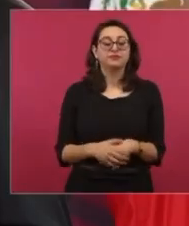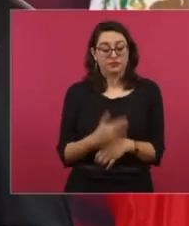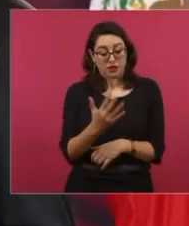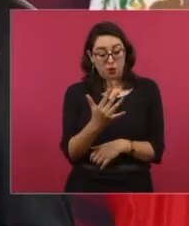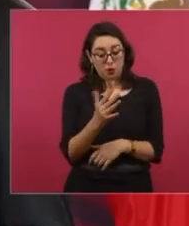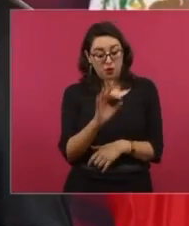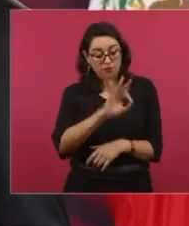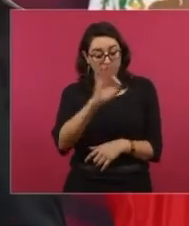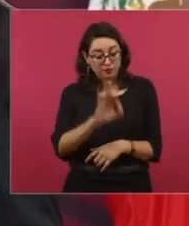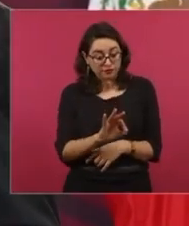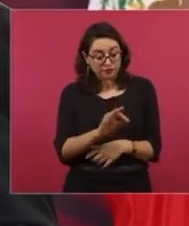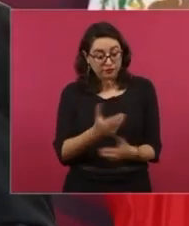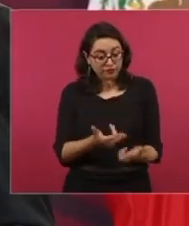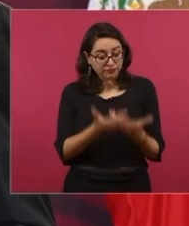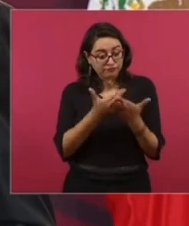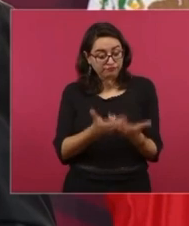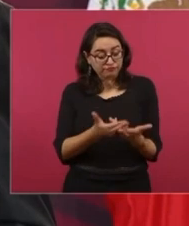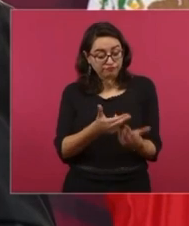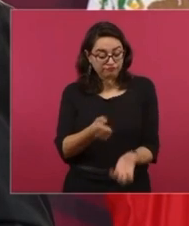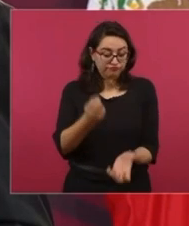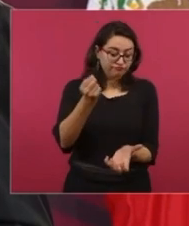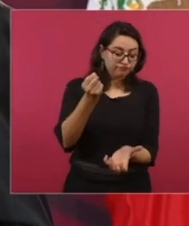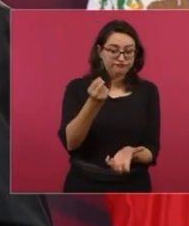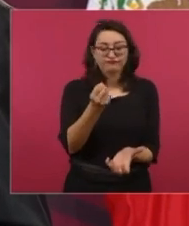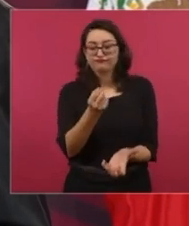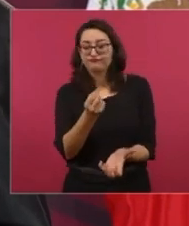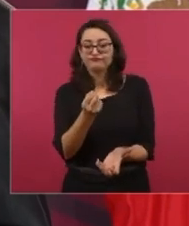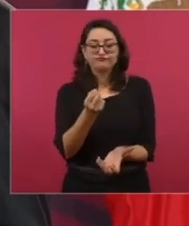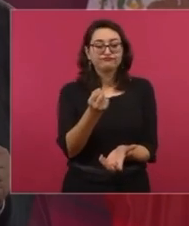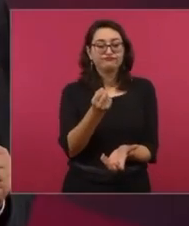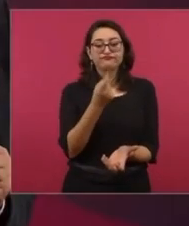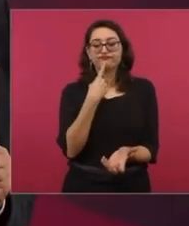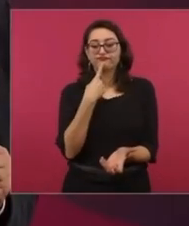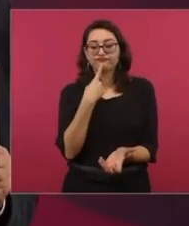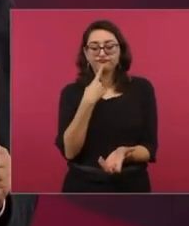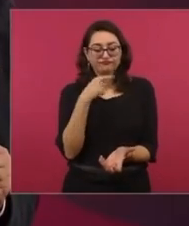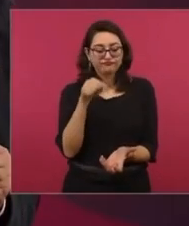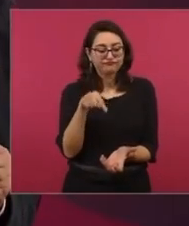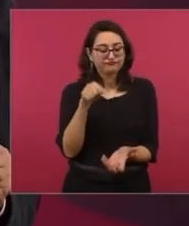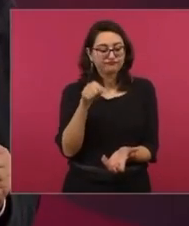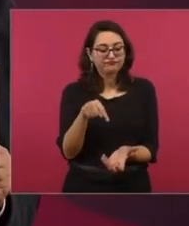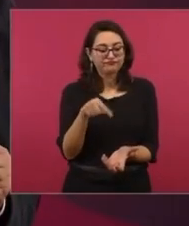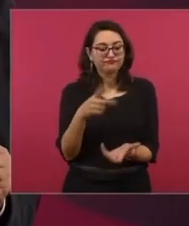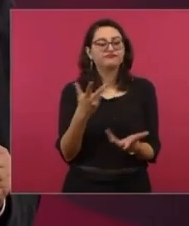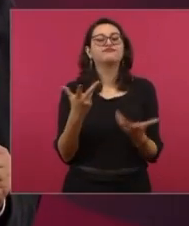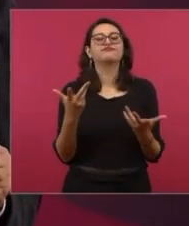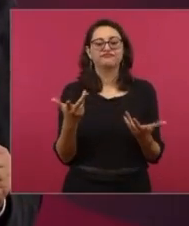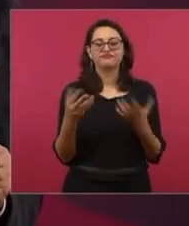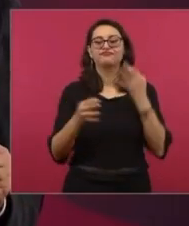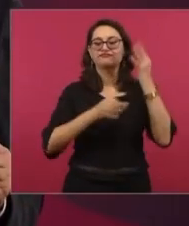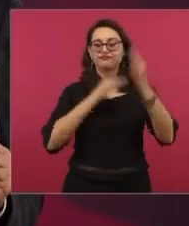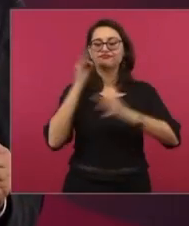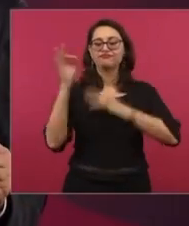la usaban para pagar publicidad